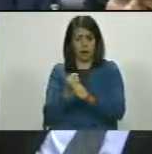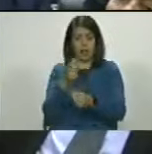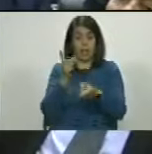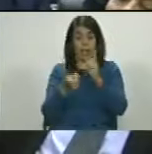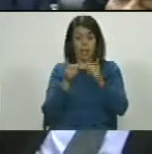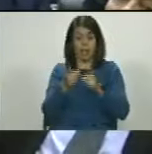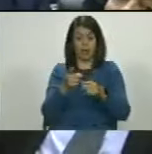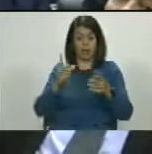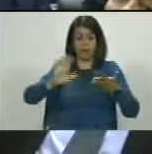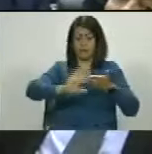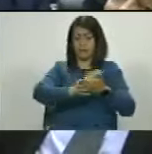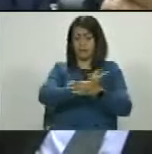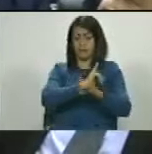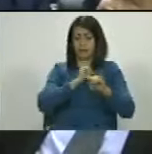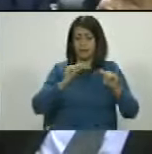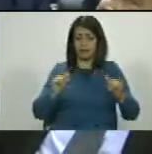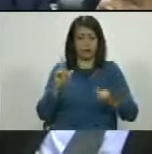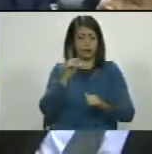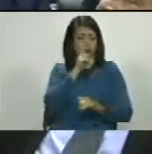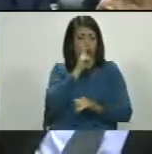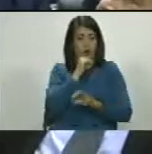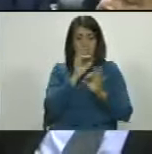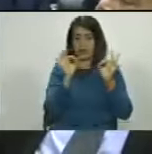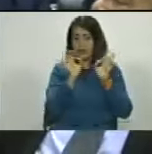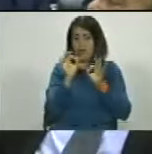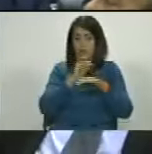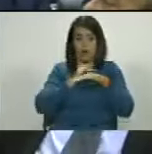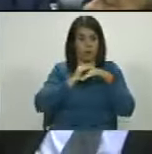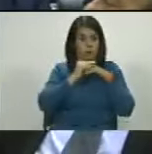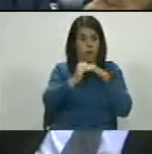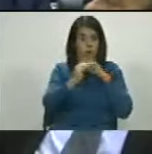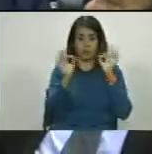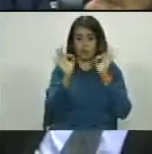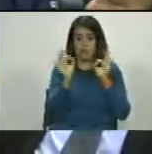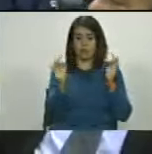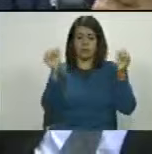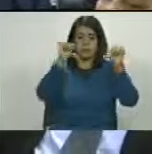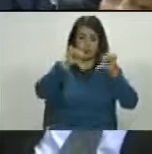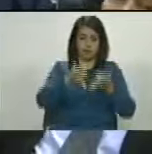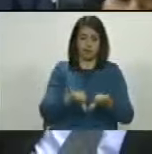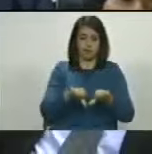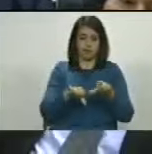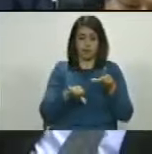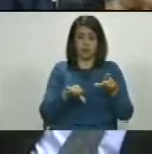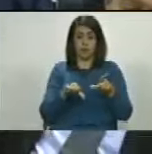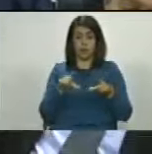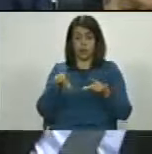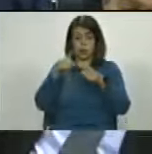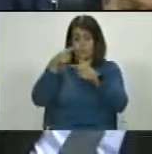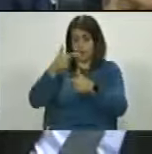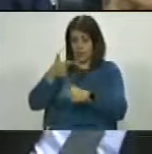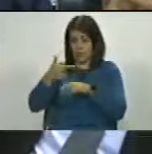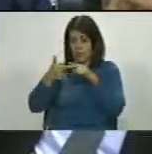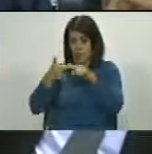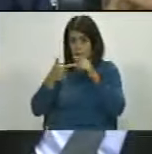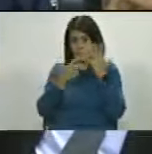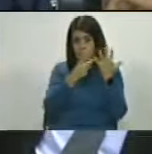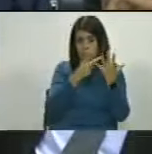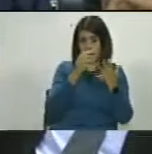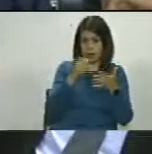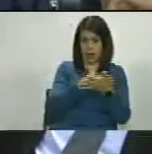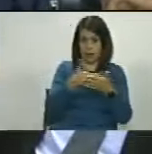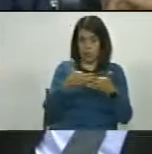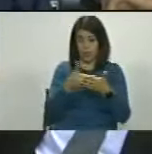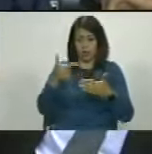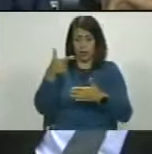algo que extinguió, que es inexistente, que no existe, que feneció. Si ustedes lo dividen, 70 millones